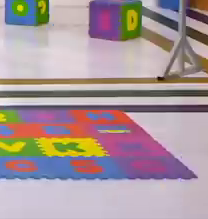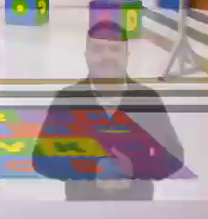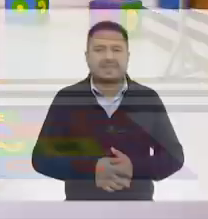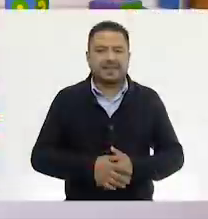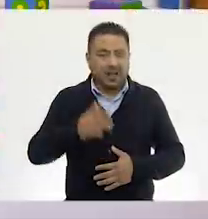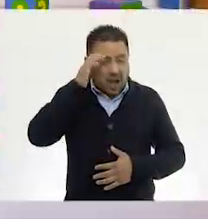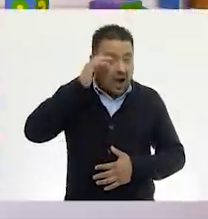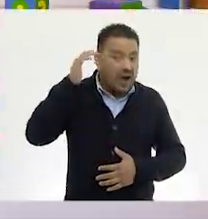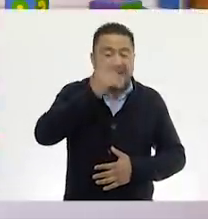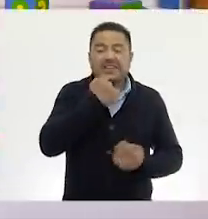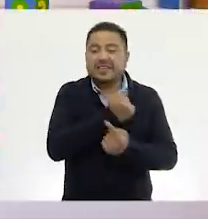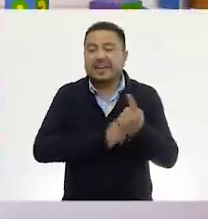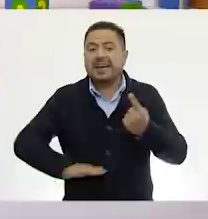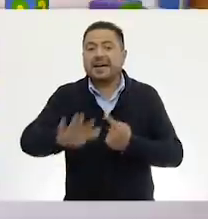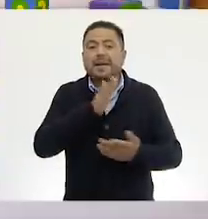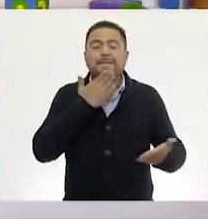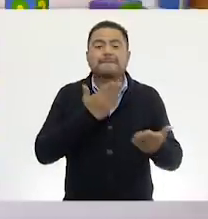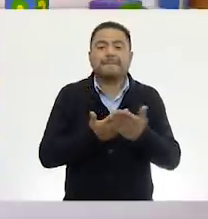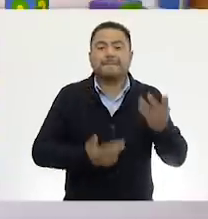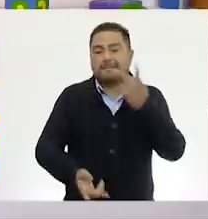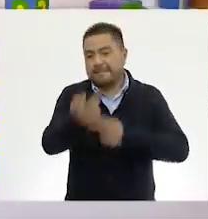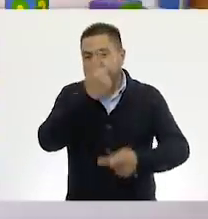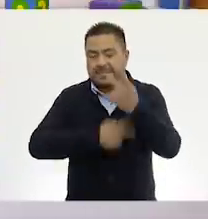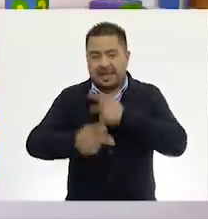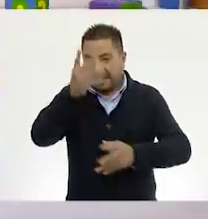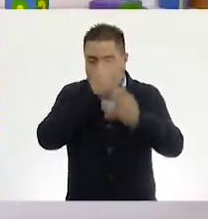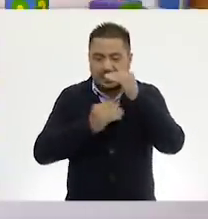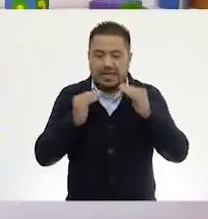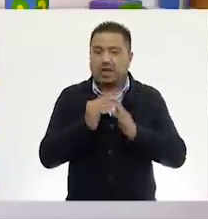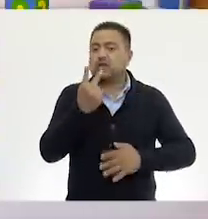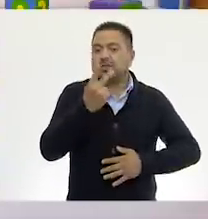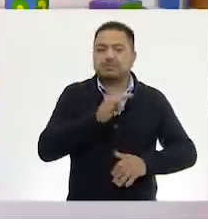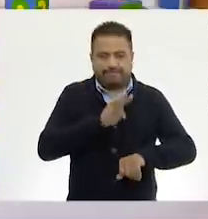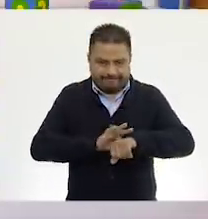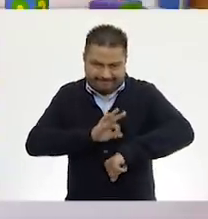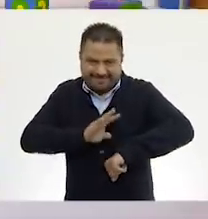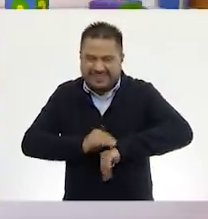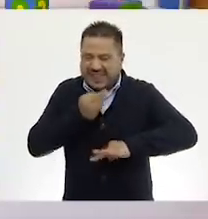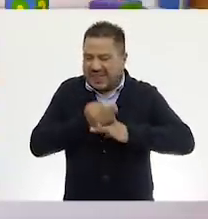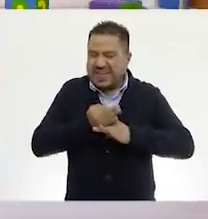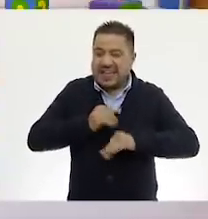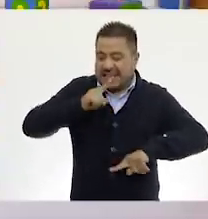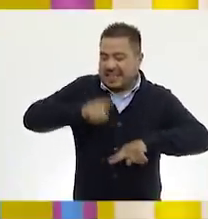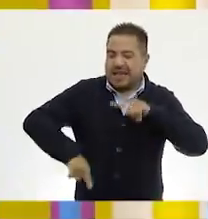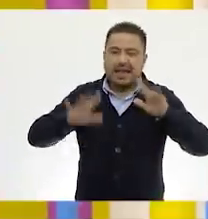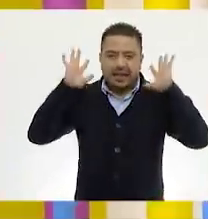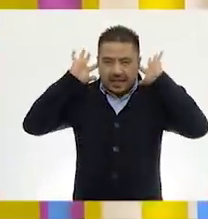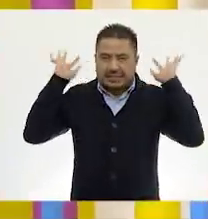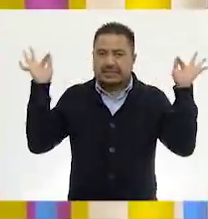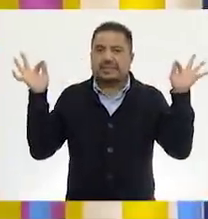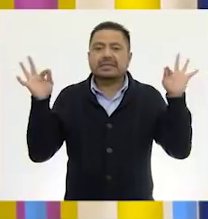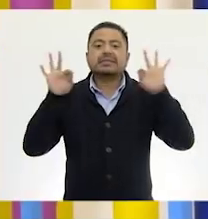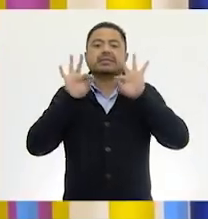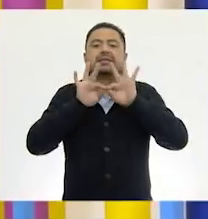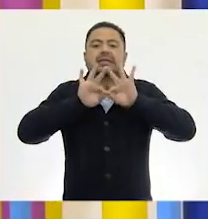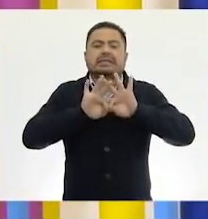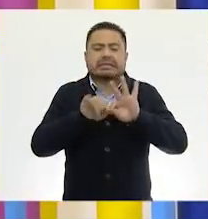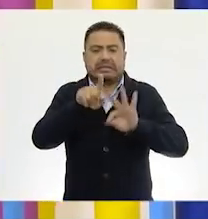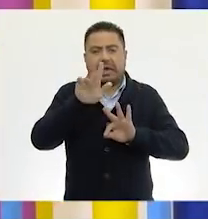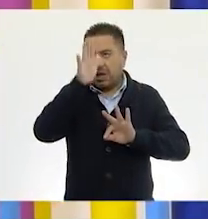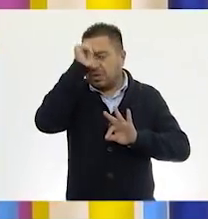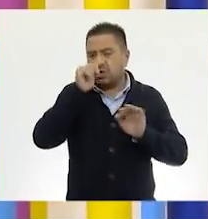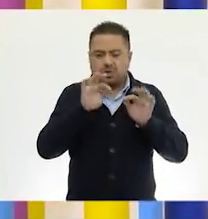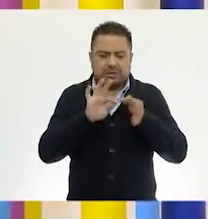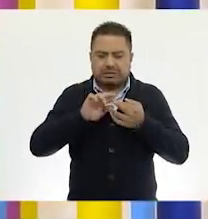¡Hola, niñas y niños! Bienvenidos a Aprende en Casa 2. Permítame un momentito, voy a retirarme el cubrebocas. Recuerden quitarlo de los